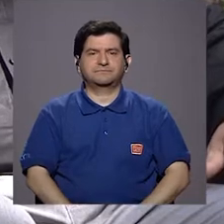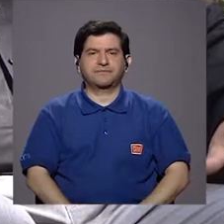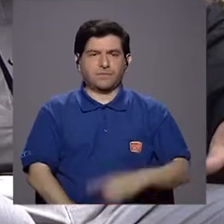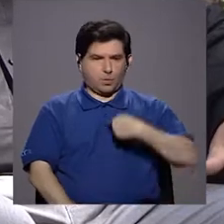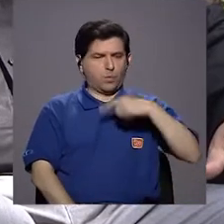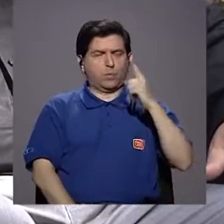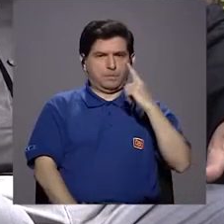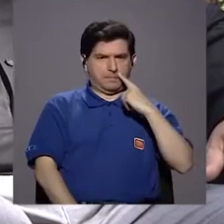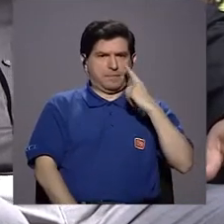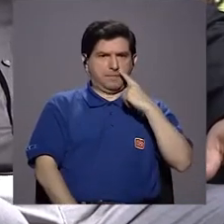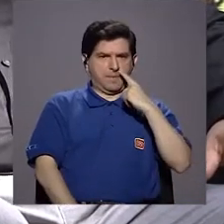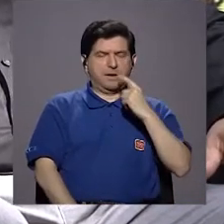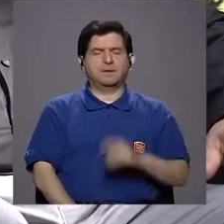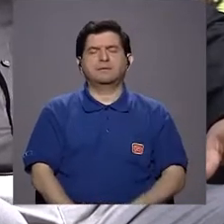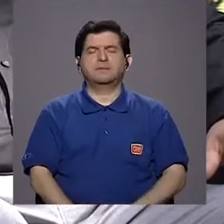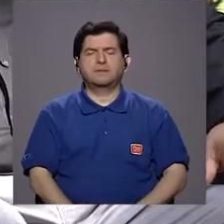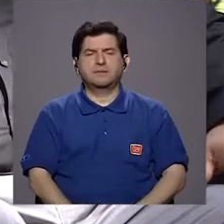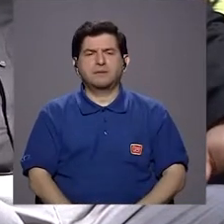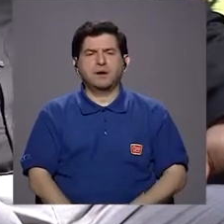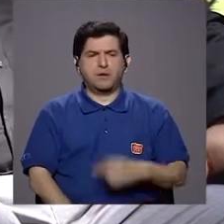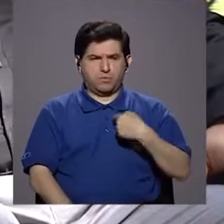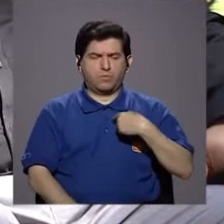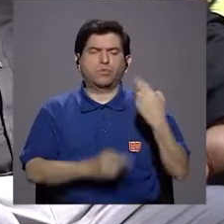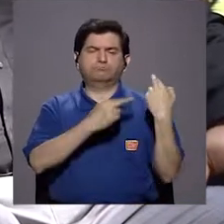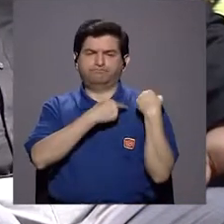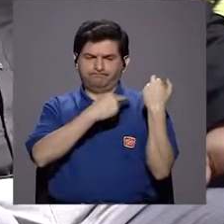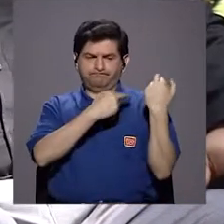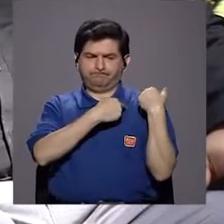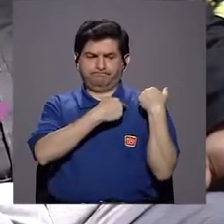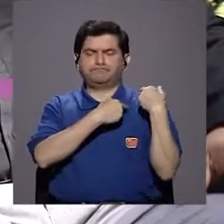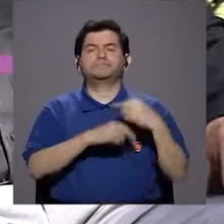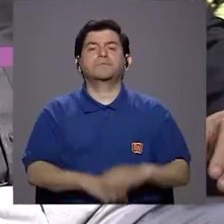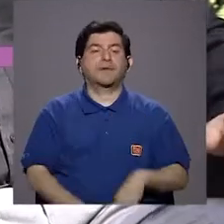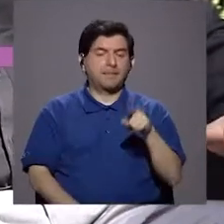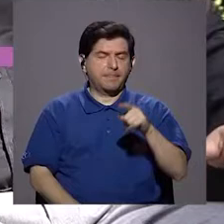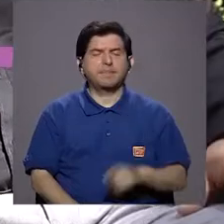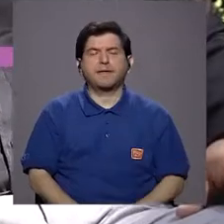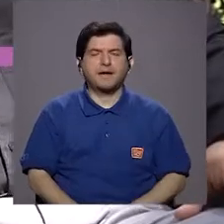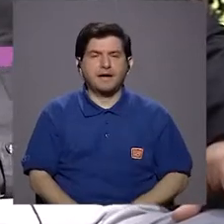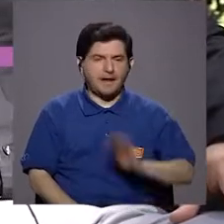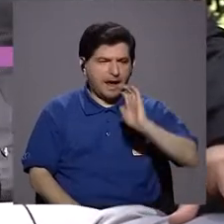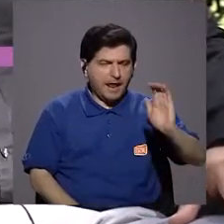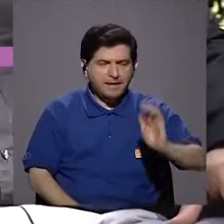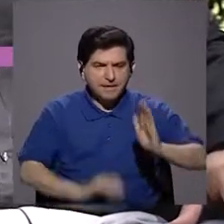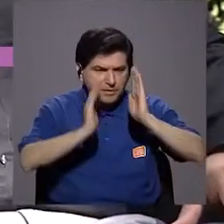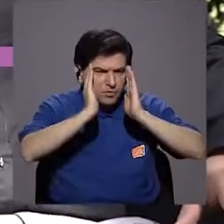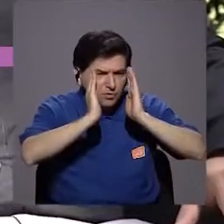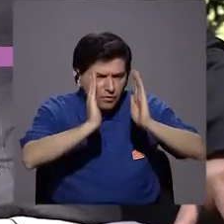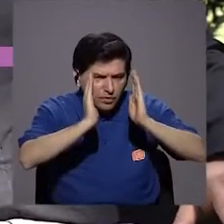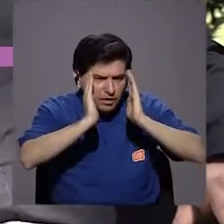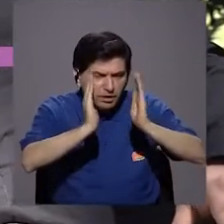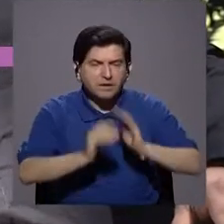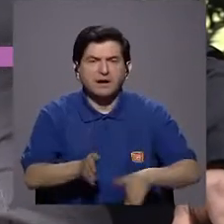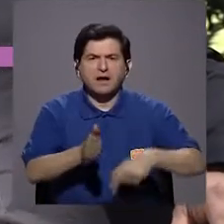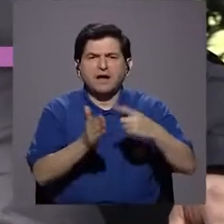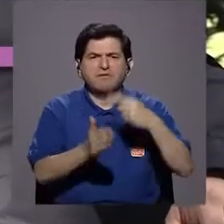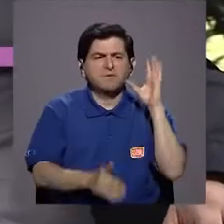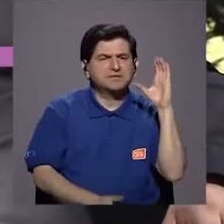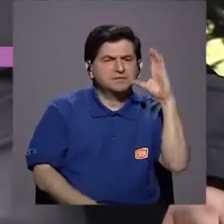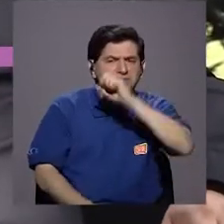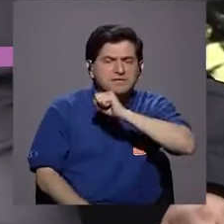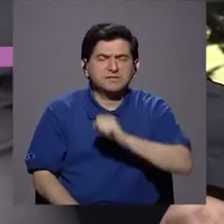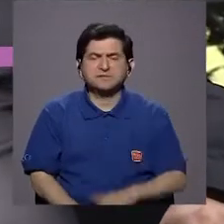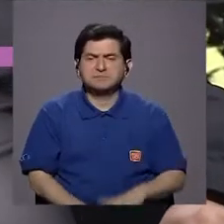Uno como papá, primero tomar la responsabilidad de ese cuido del niño. A veces vos ves